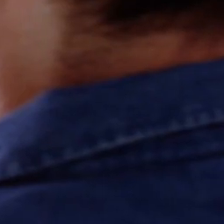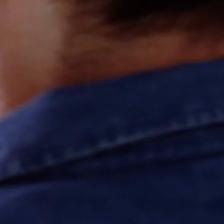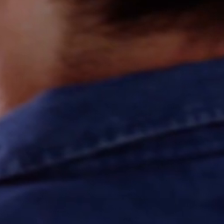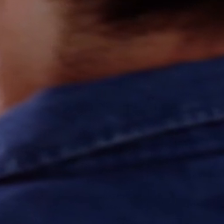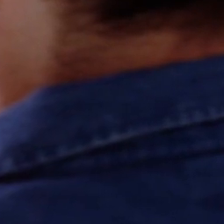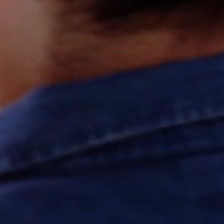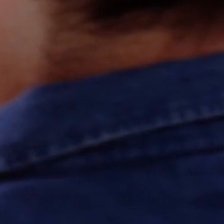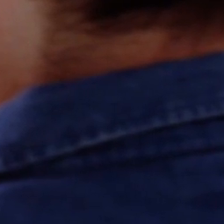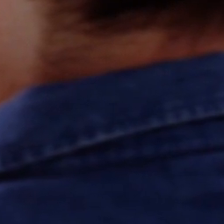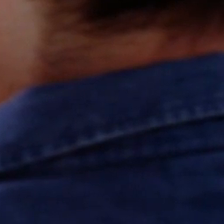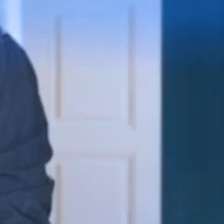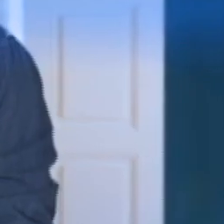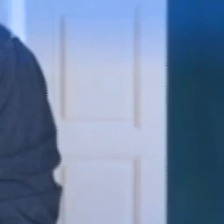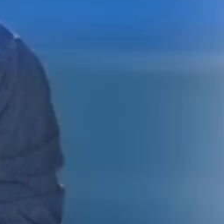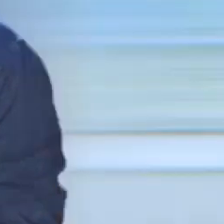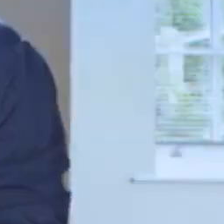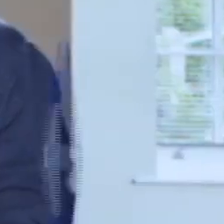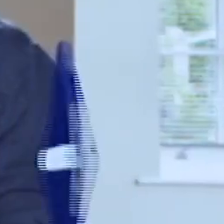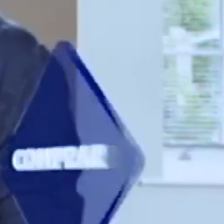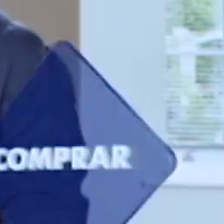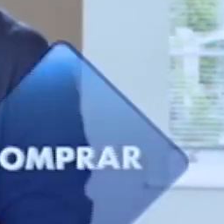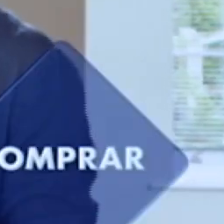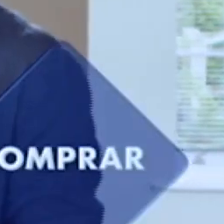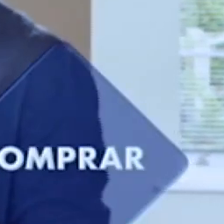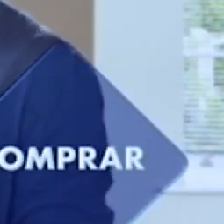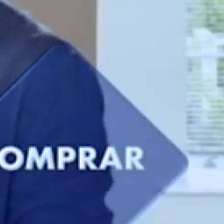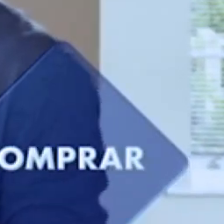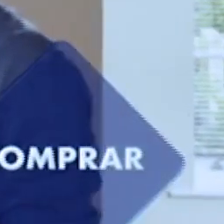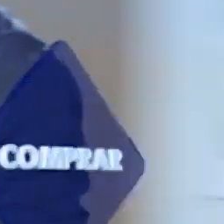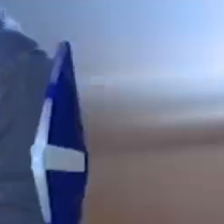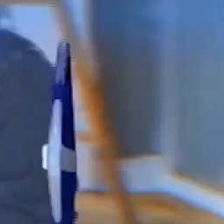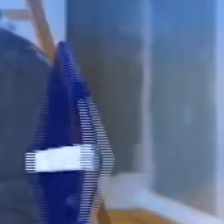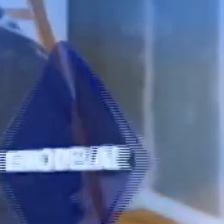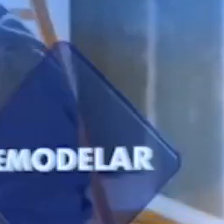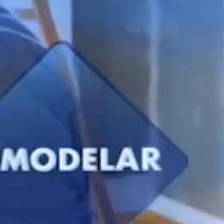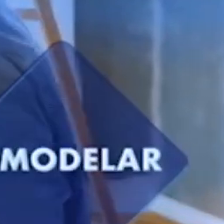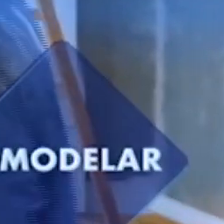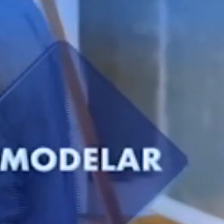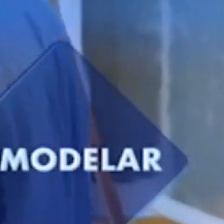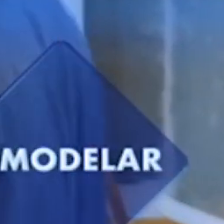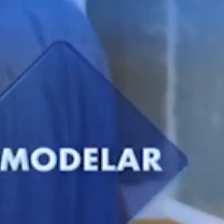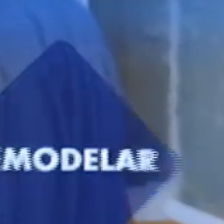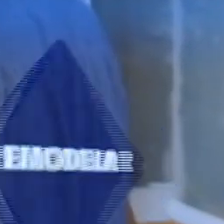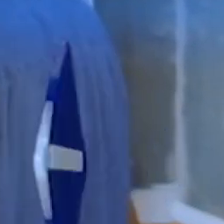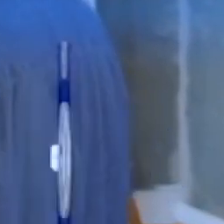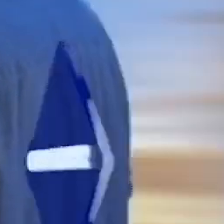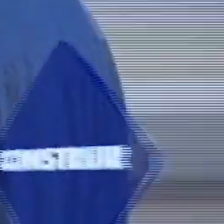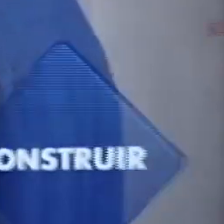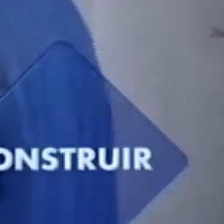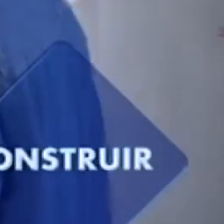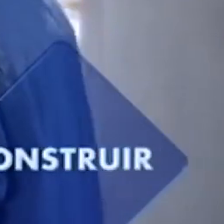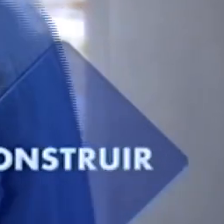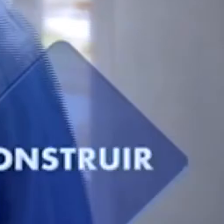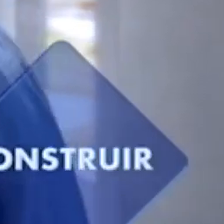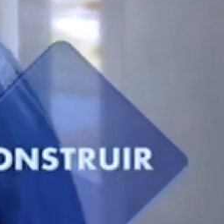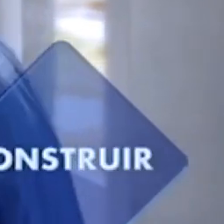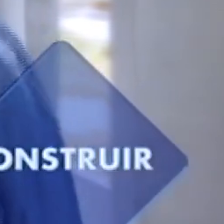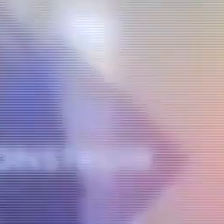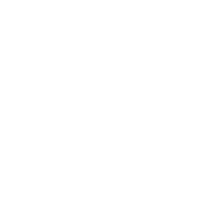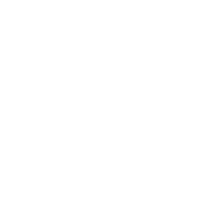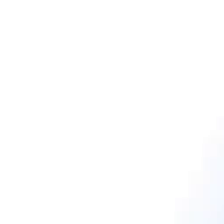Desde donde se encuentre, usted puede comprar remodelar o construir.